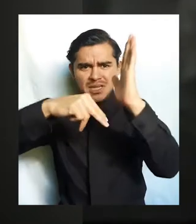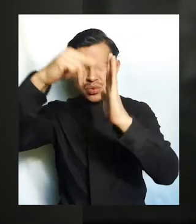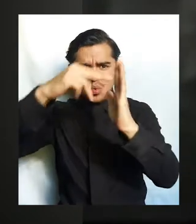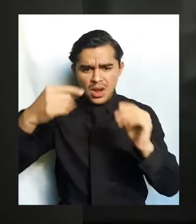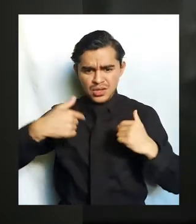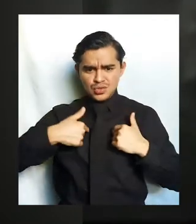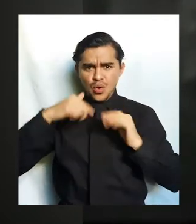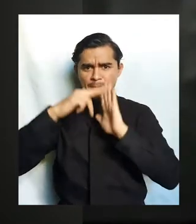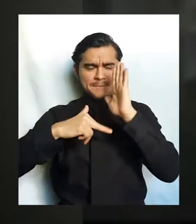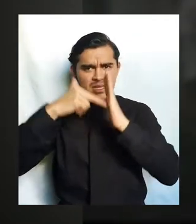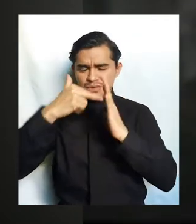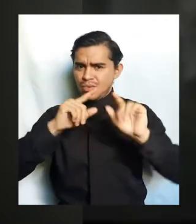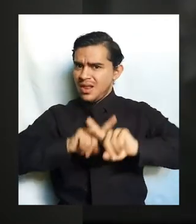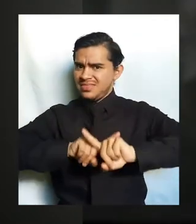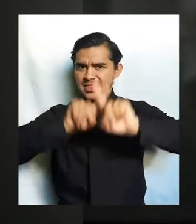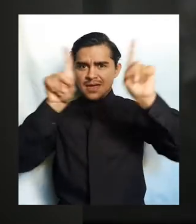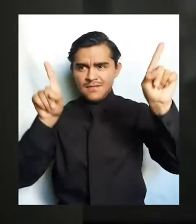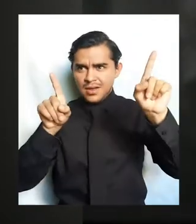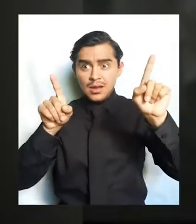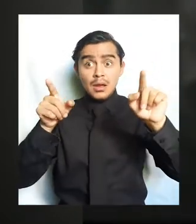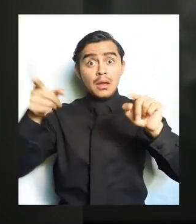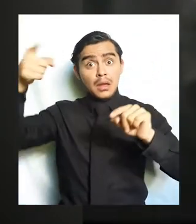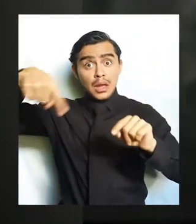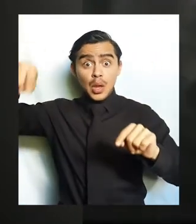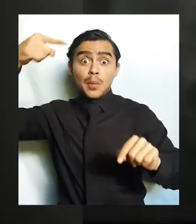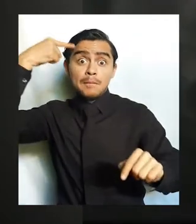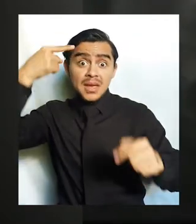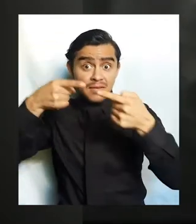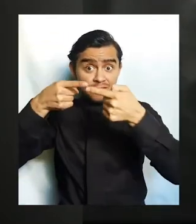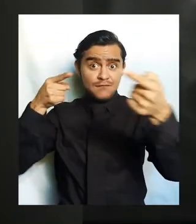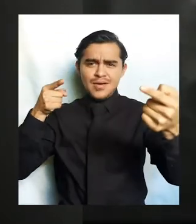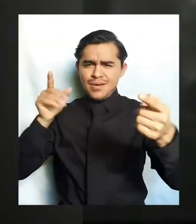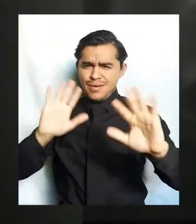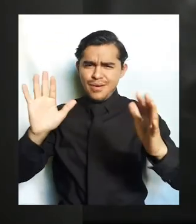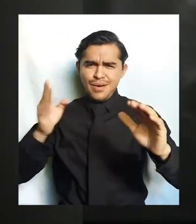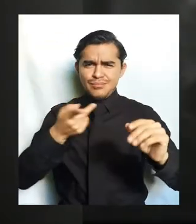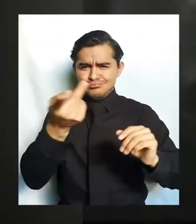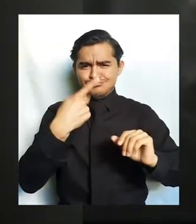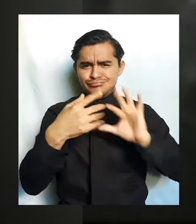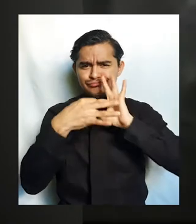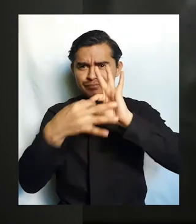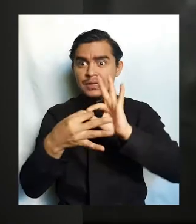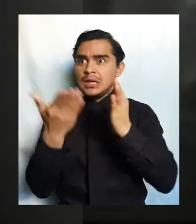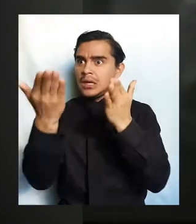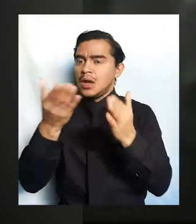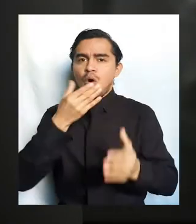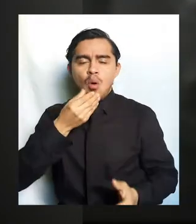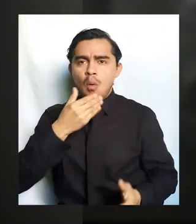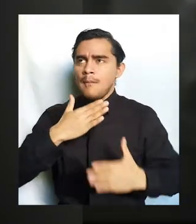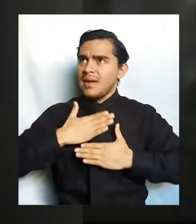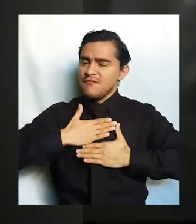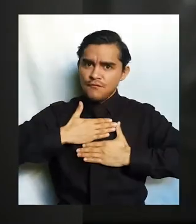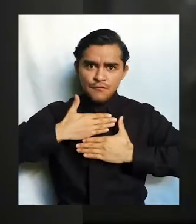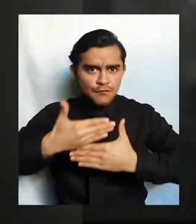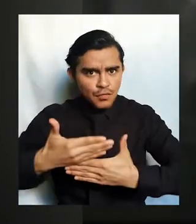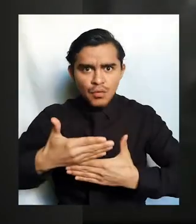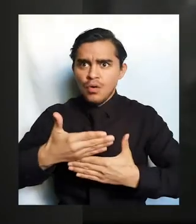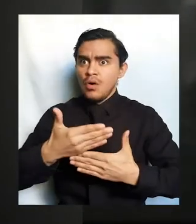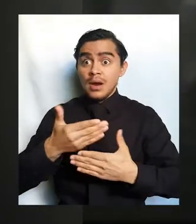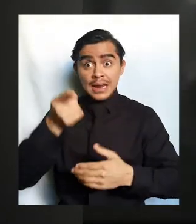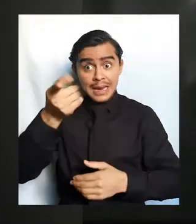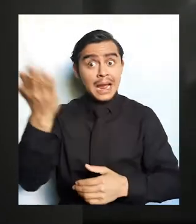creer que estamos reñidos, es todo lo contrario. Picasso, que es un ser muy generoso, fue el único que me